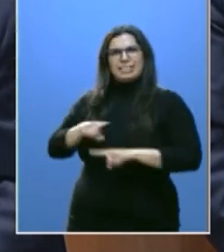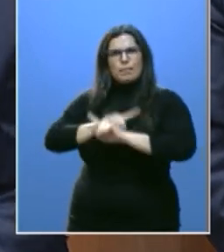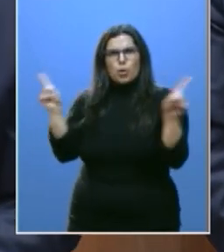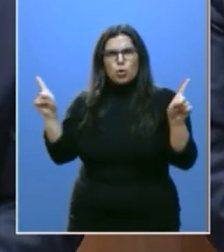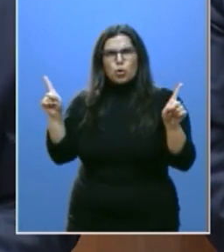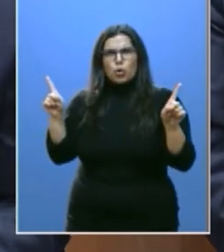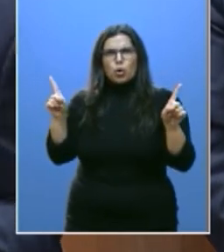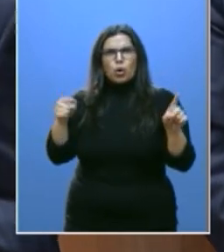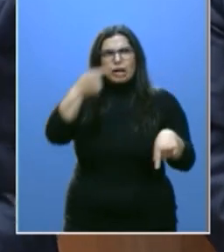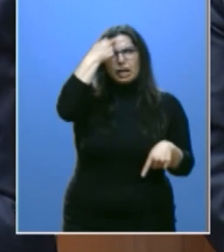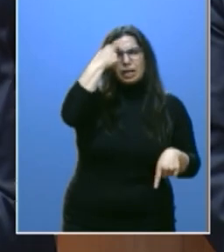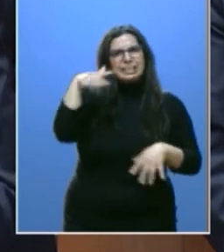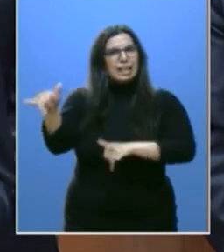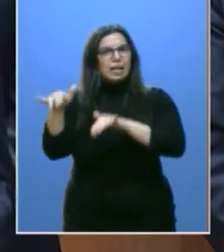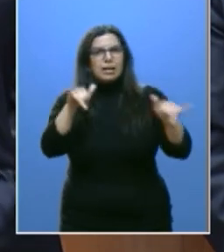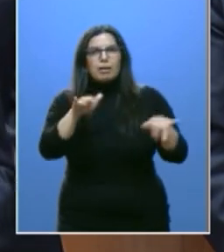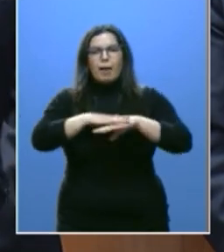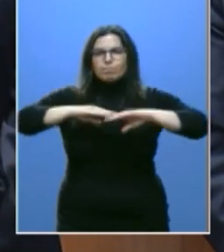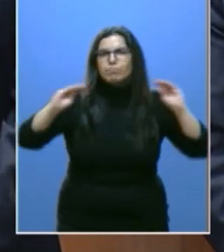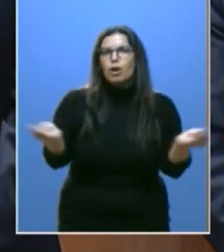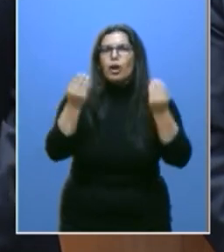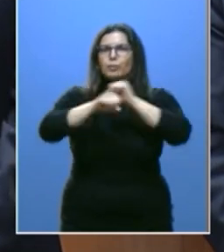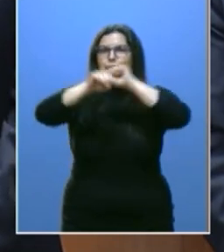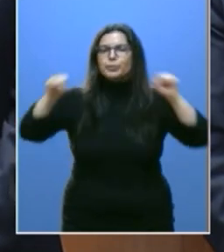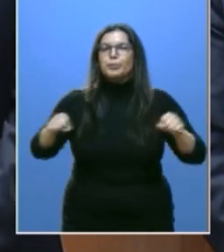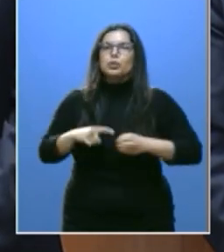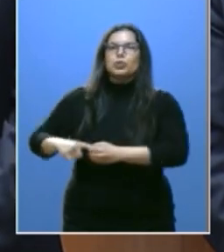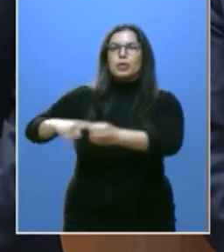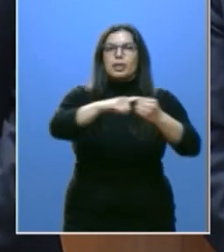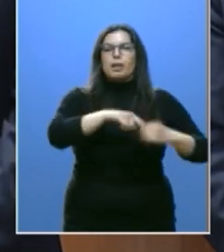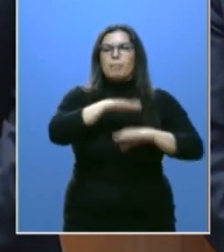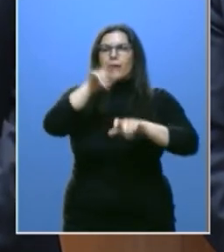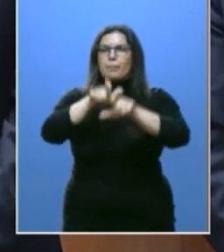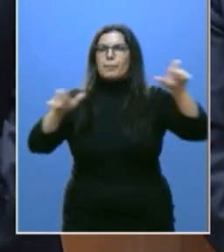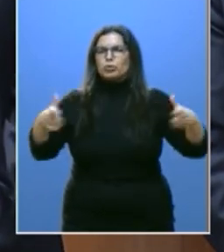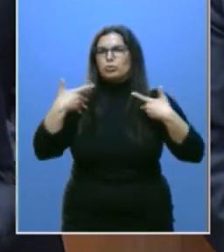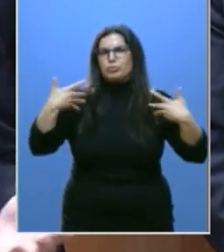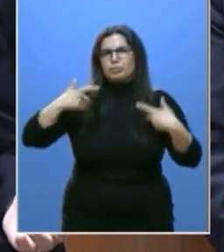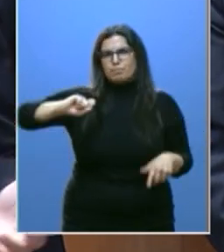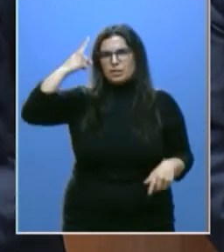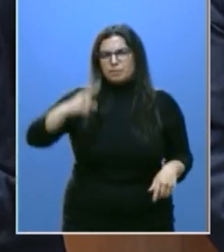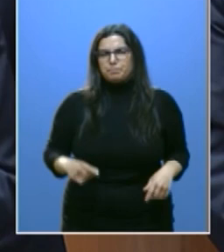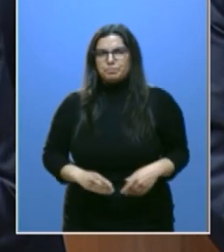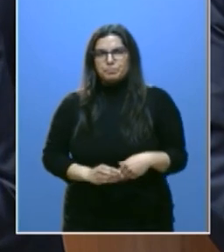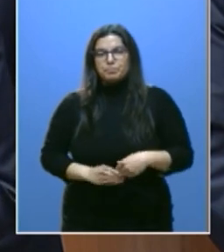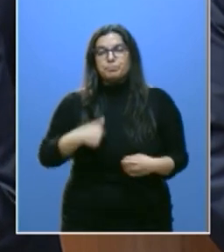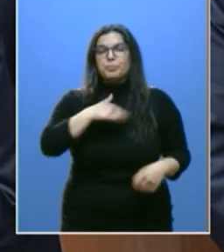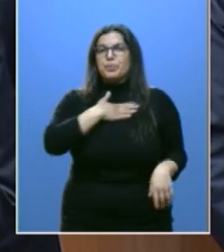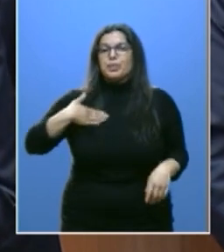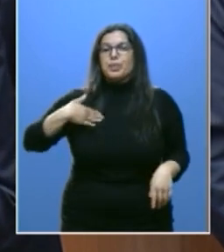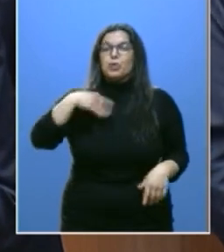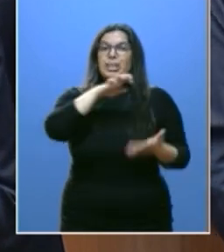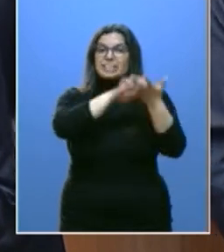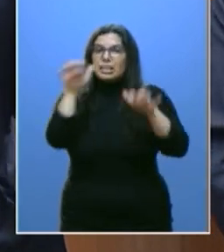conservarlos, para mejorarlos, reforzando la solidaridad hacia los más desfavorecidos. Quiero una Castilla y